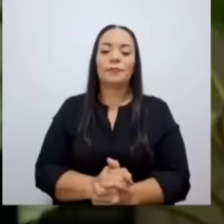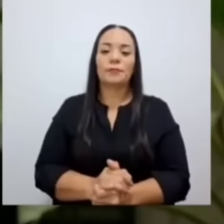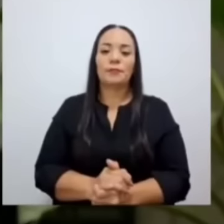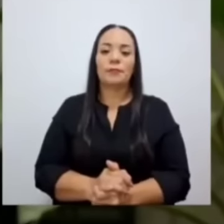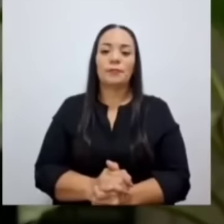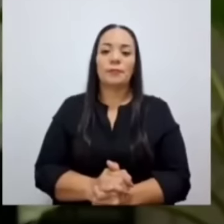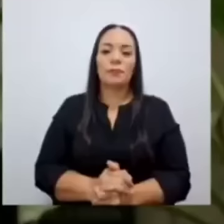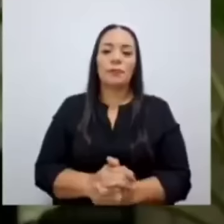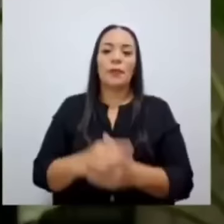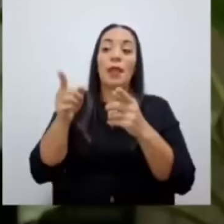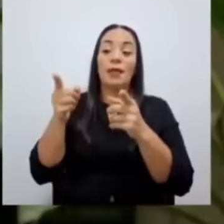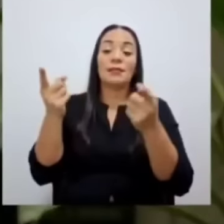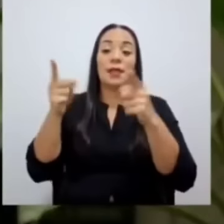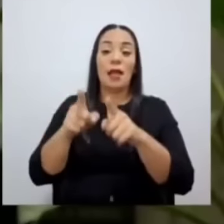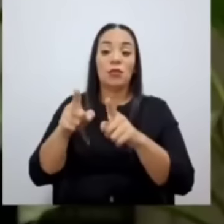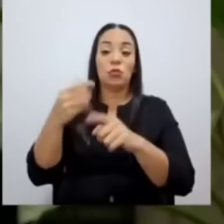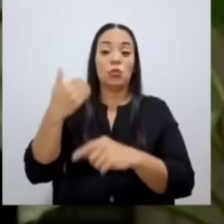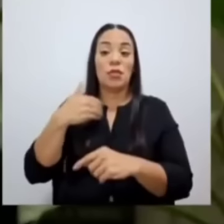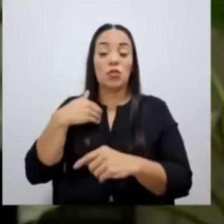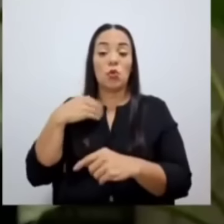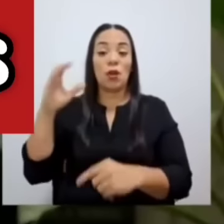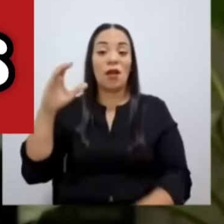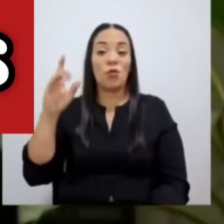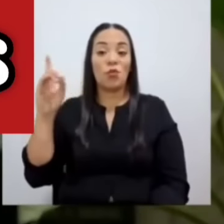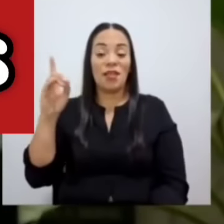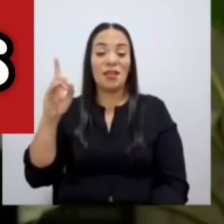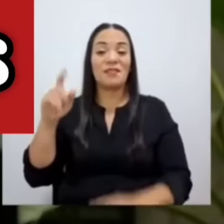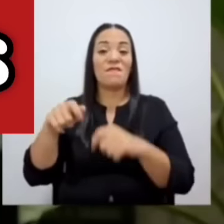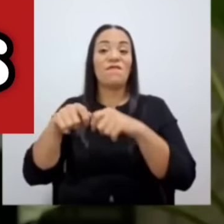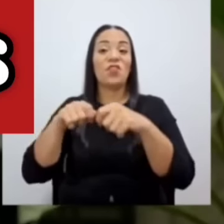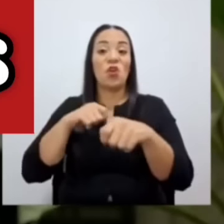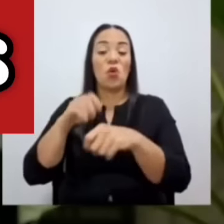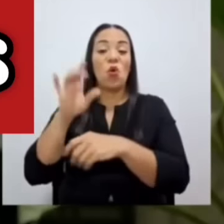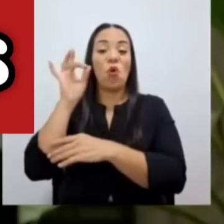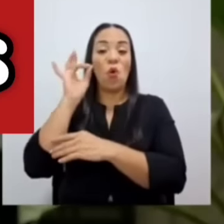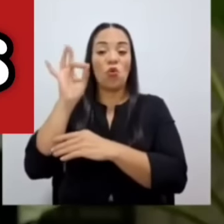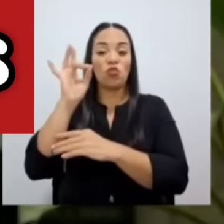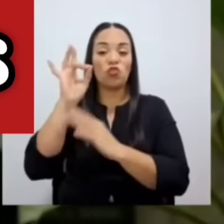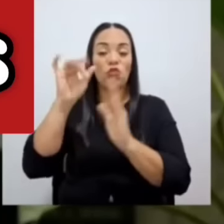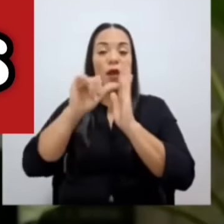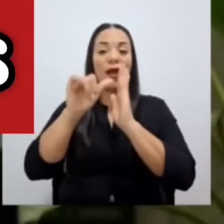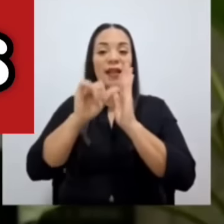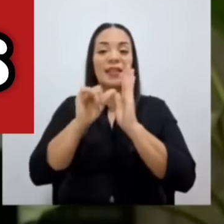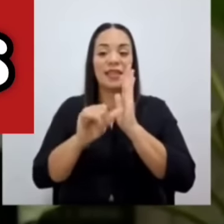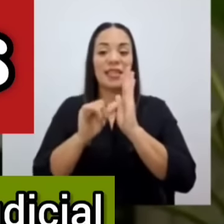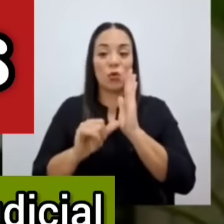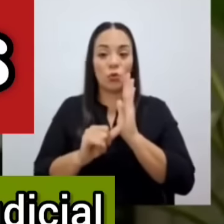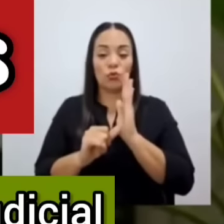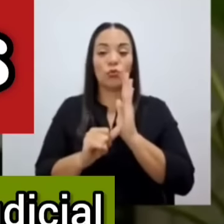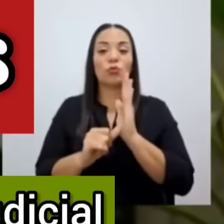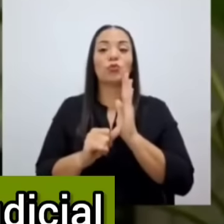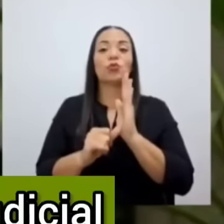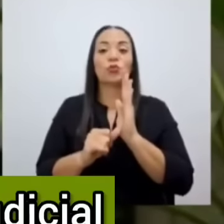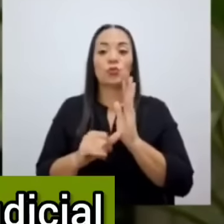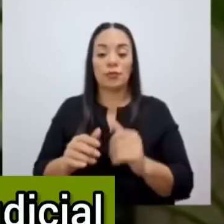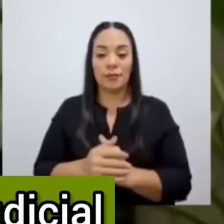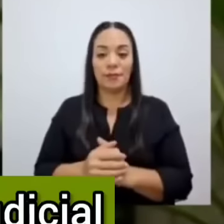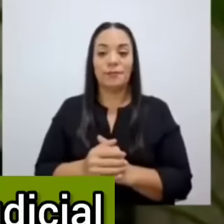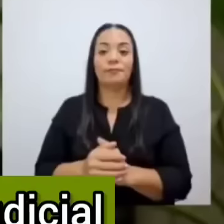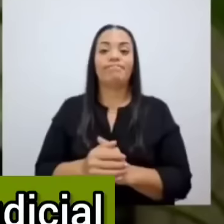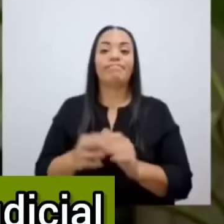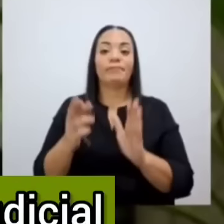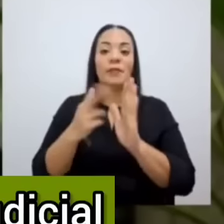señor Díaz violó ocho artículos de los